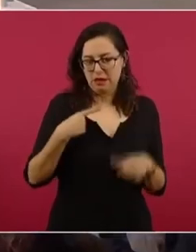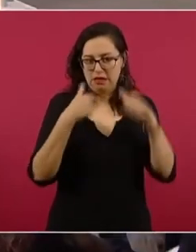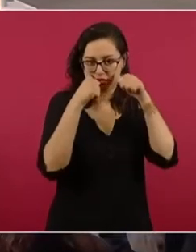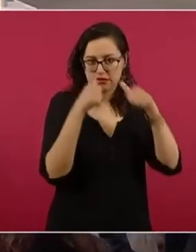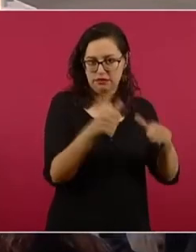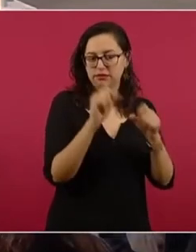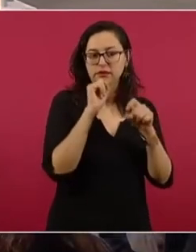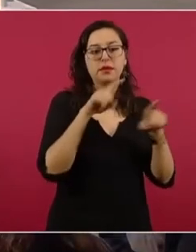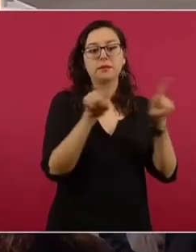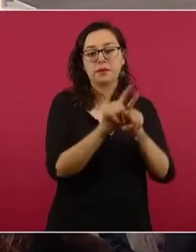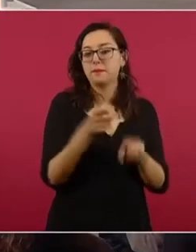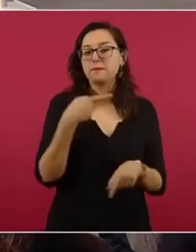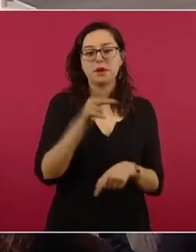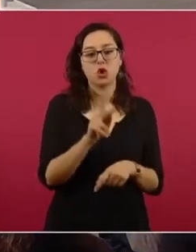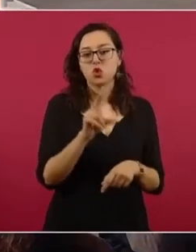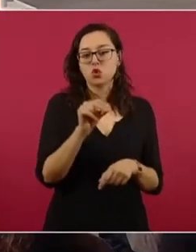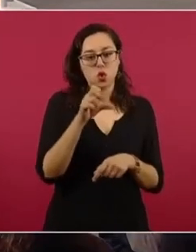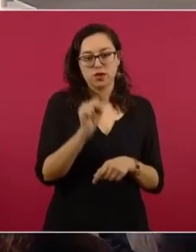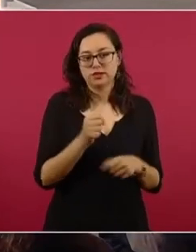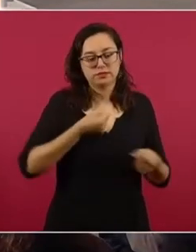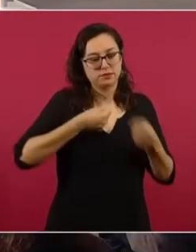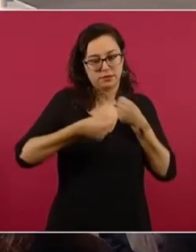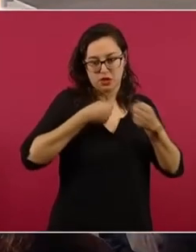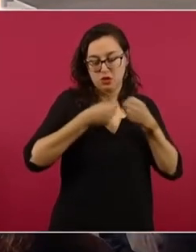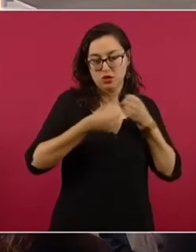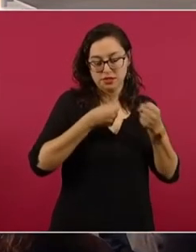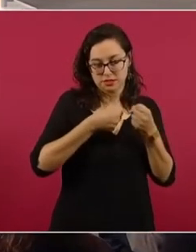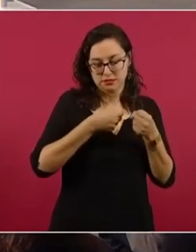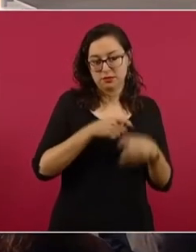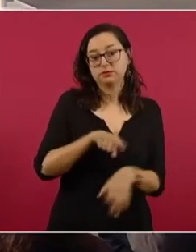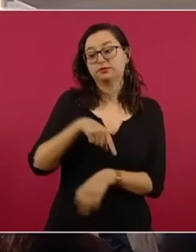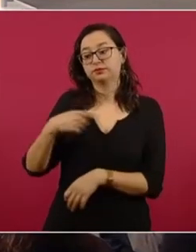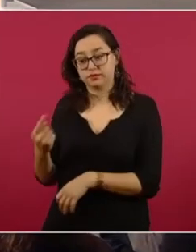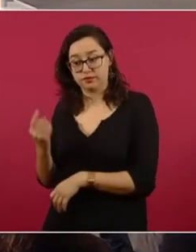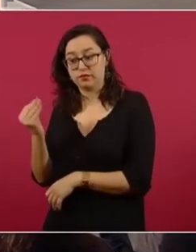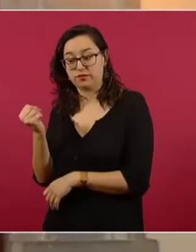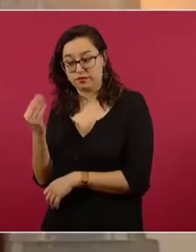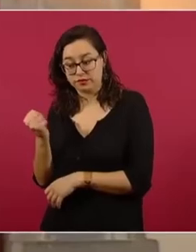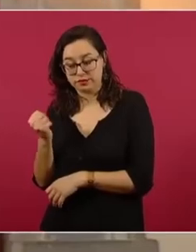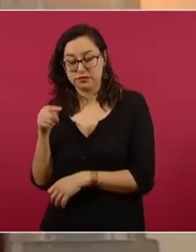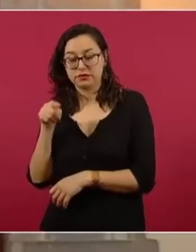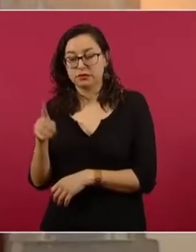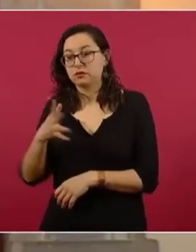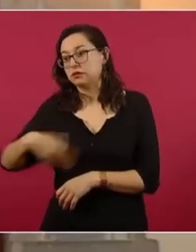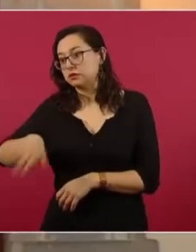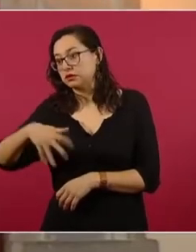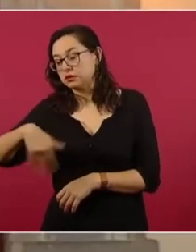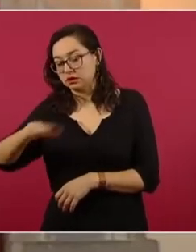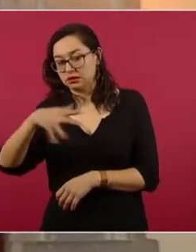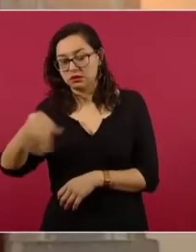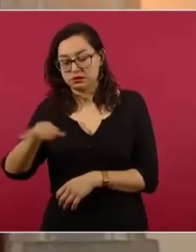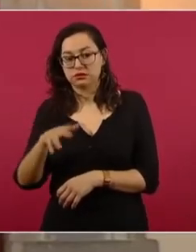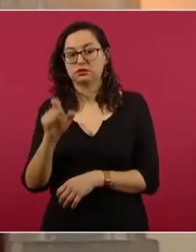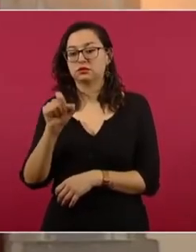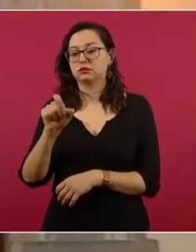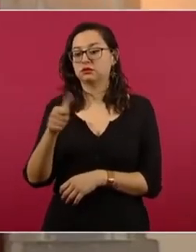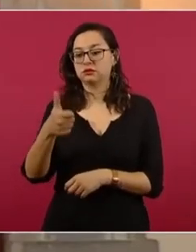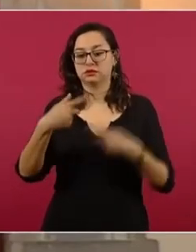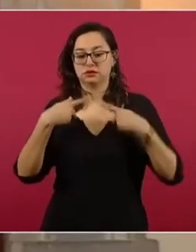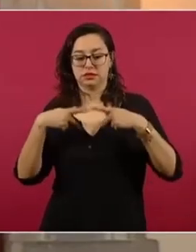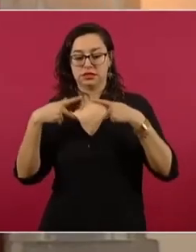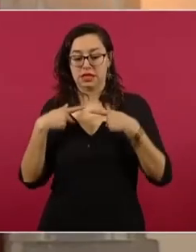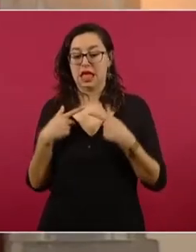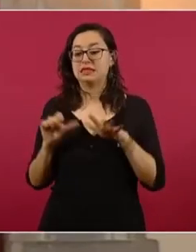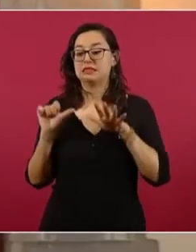21 detenidos o buscados por estos nueve eventos y 16 vinculados a proceso